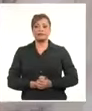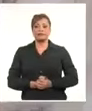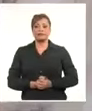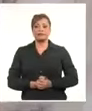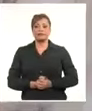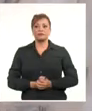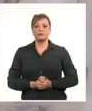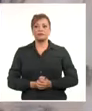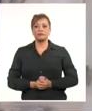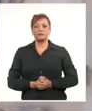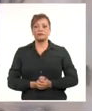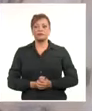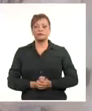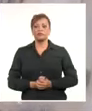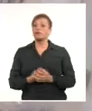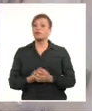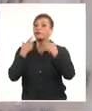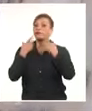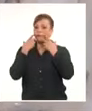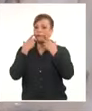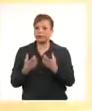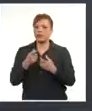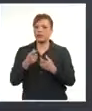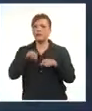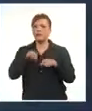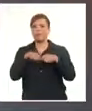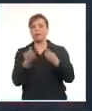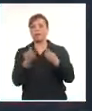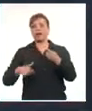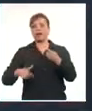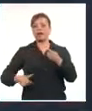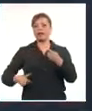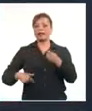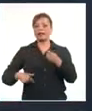Y esto es tan necesario para una fractura de cadera.